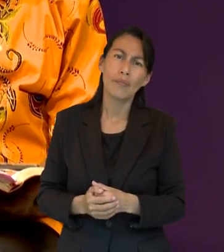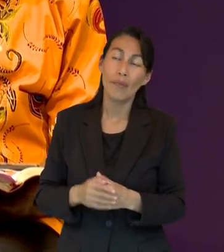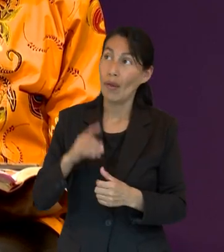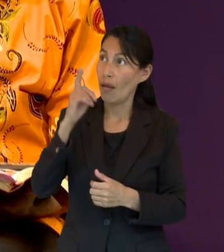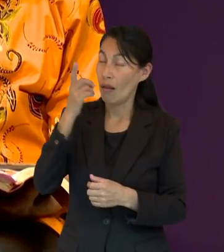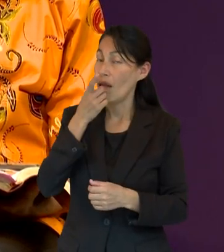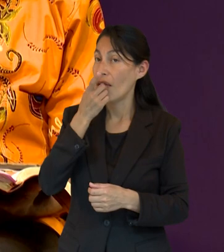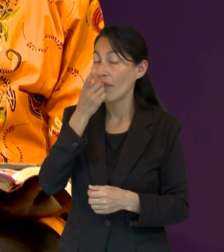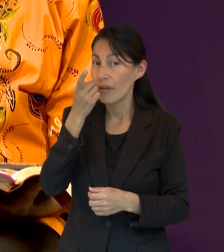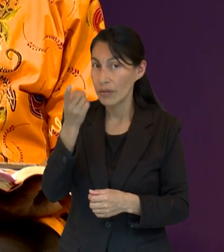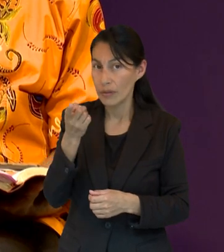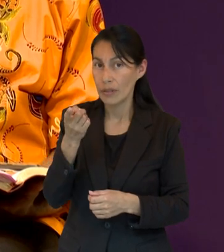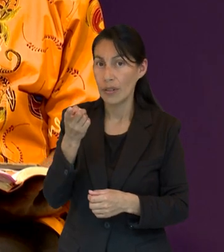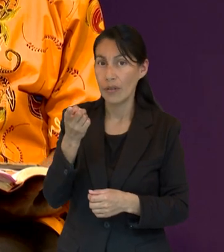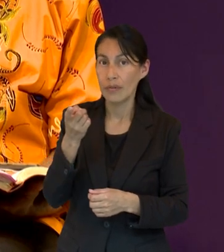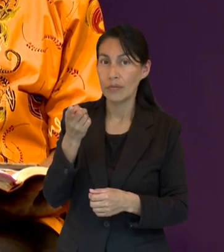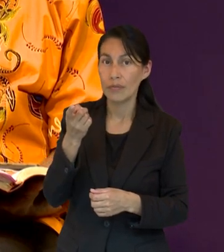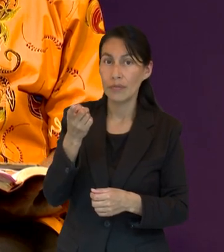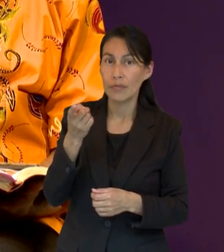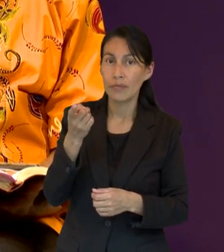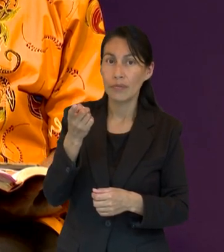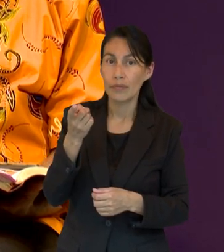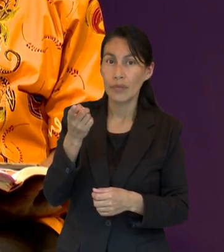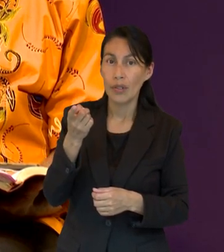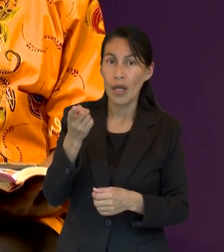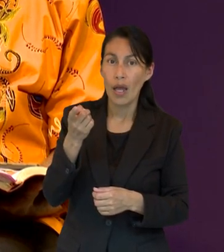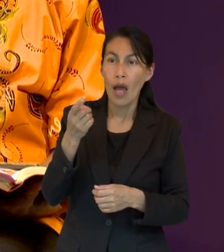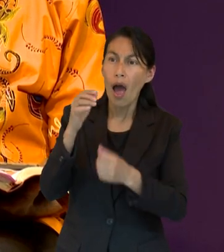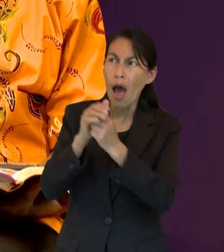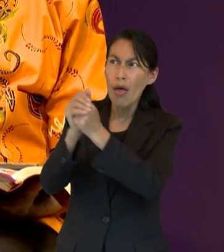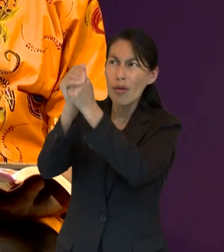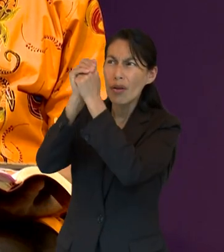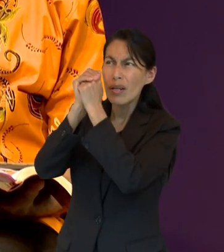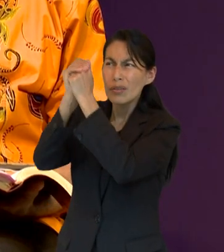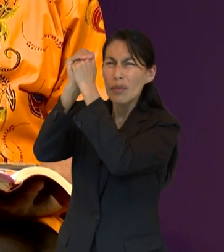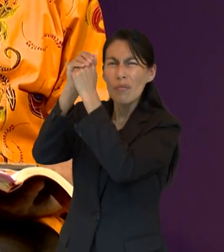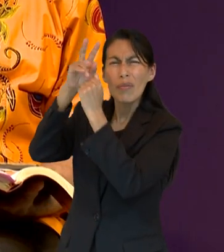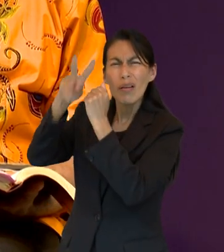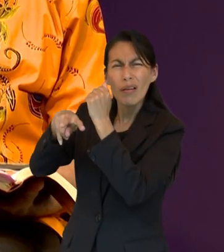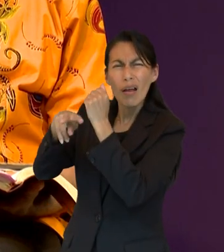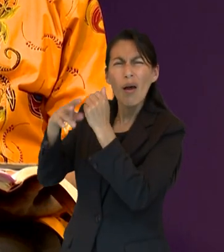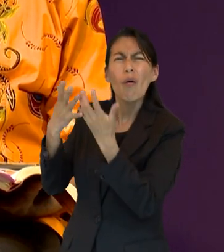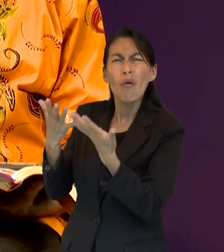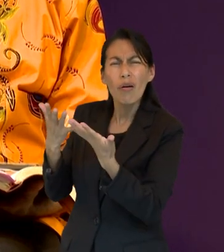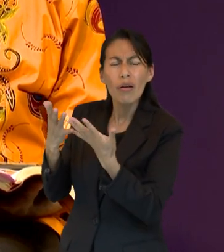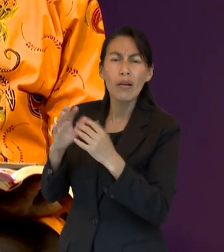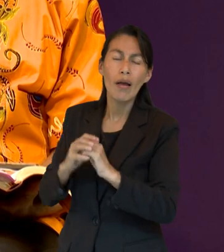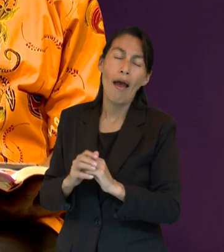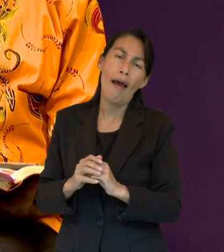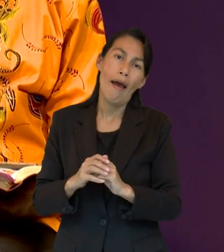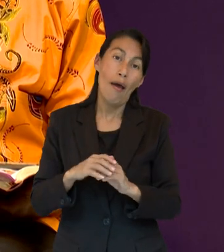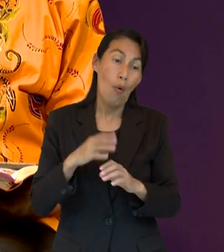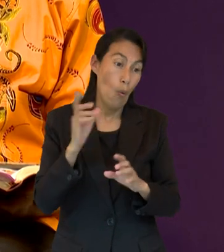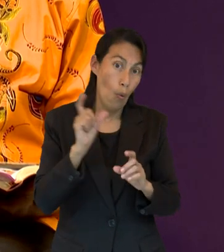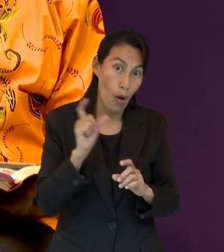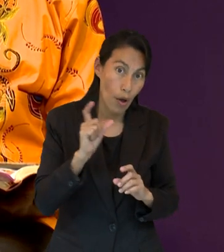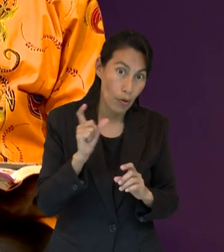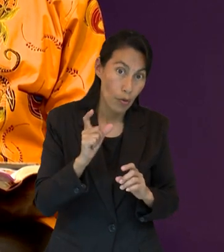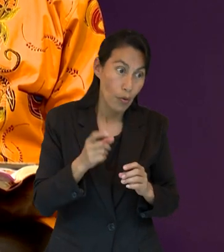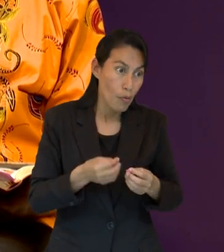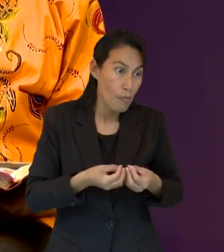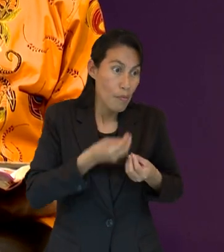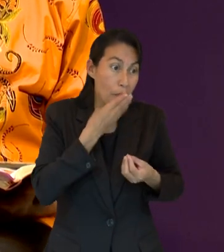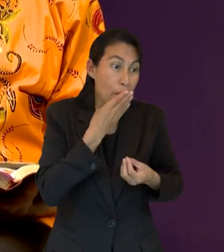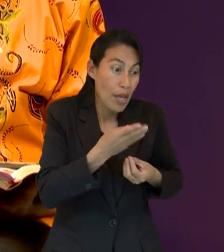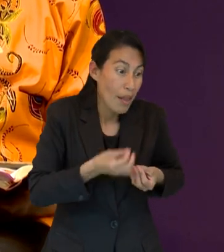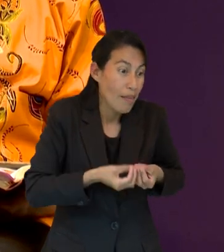y él hace una referencia de que esta es la verdadera adoración podríamos